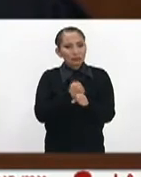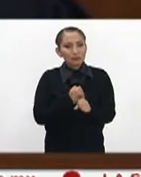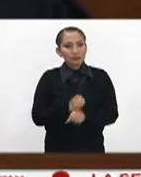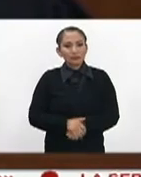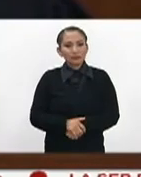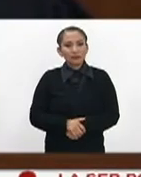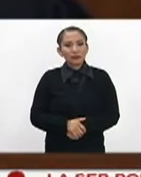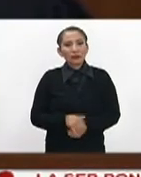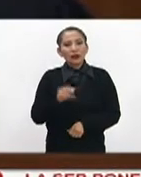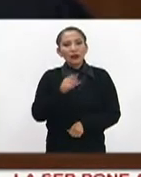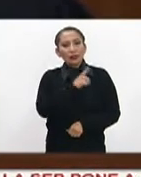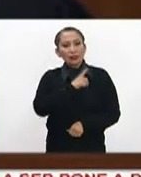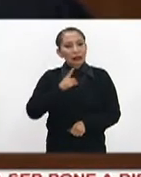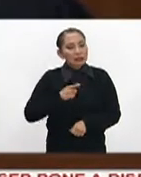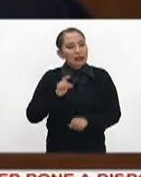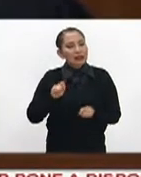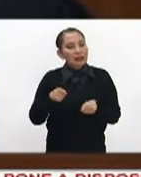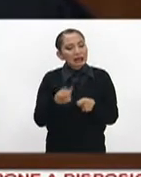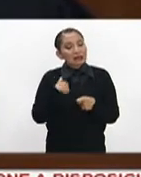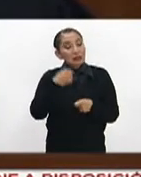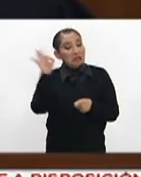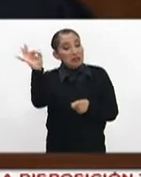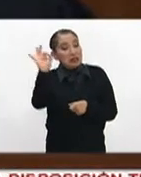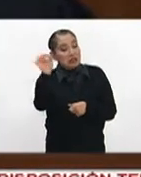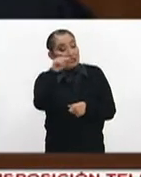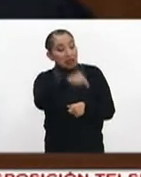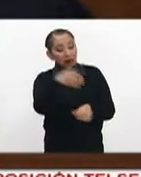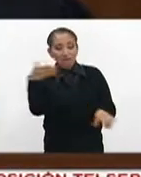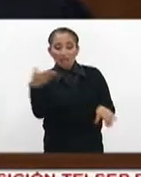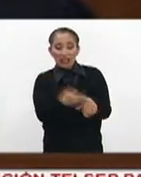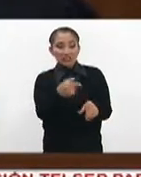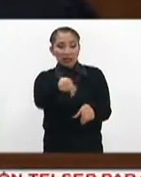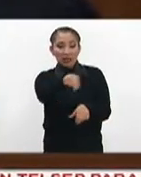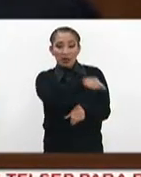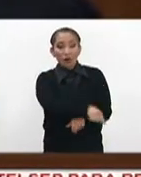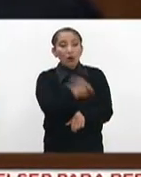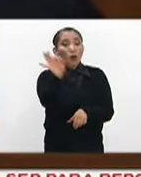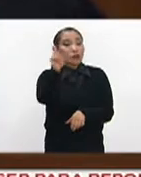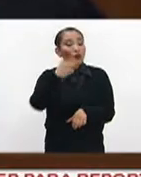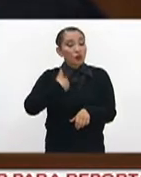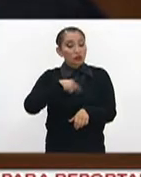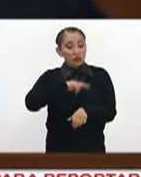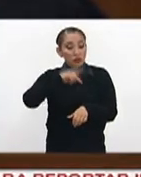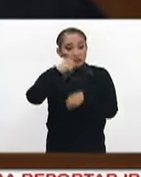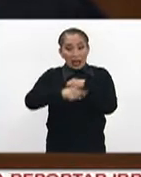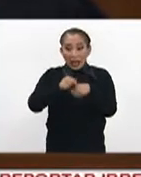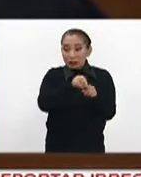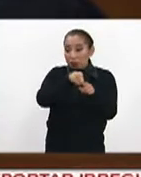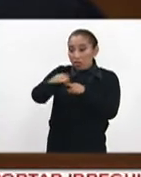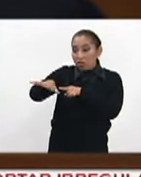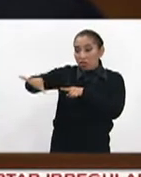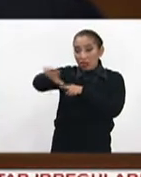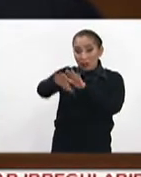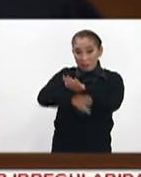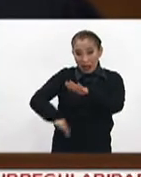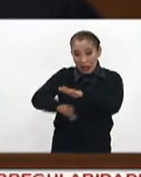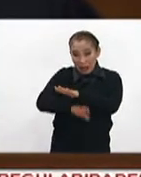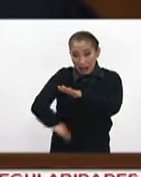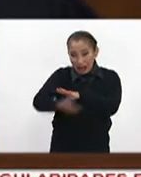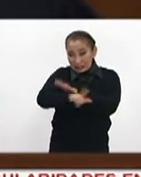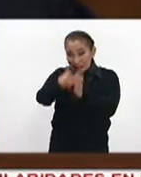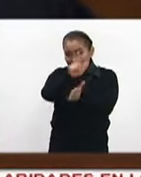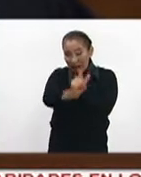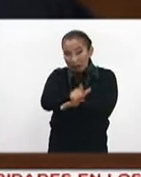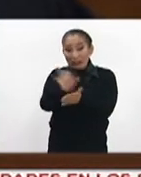debe desterrarse, sino incluso es así, sancionarse. Cuando con ellos se afectan los derechos fundamentales y se